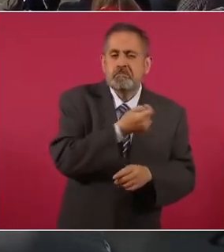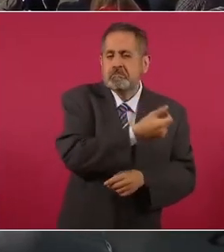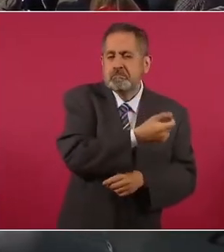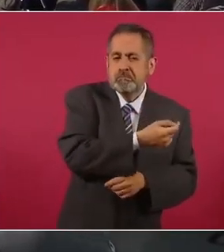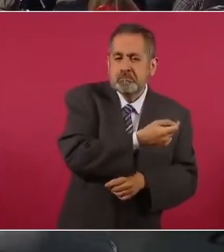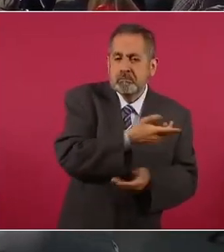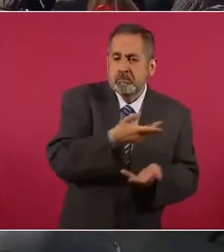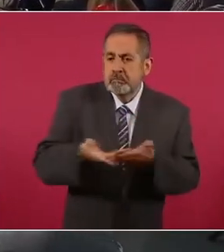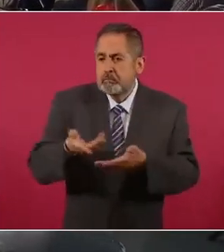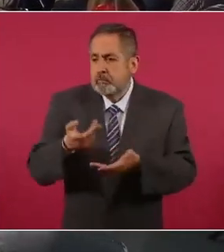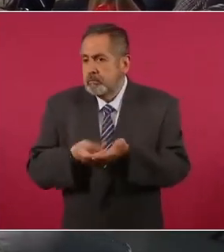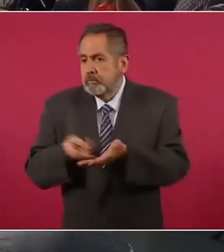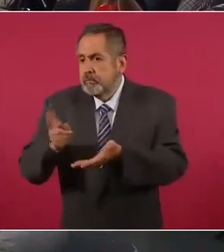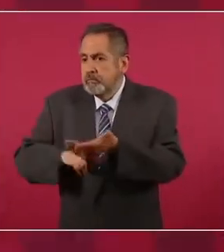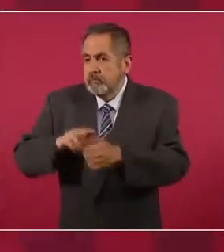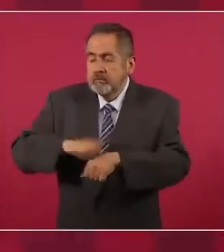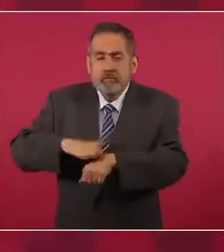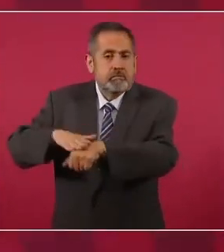o no sólo es